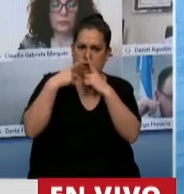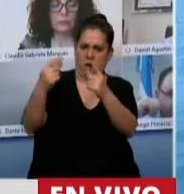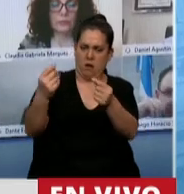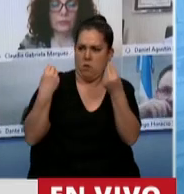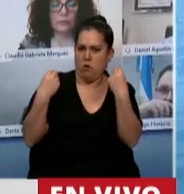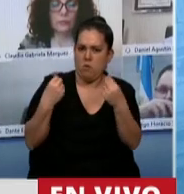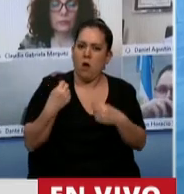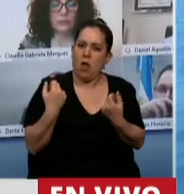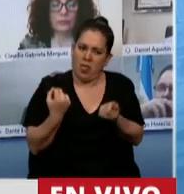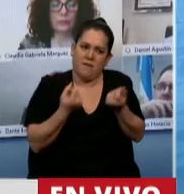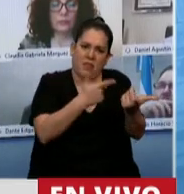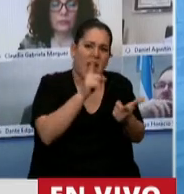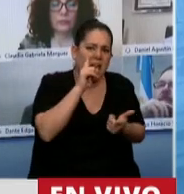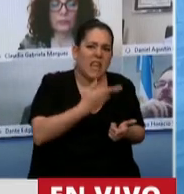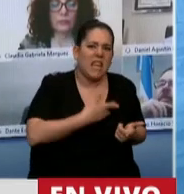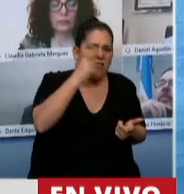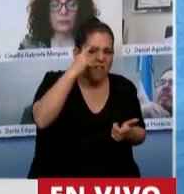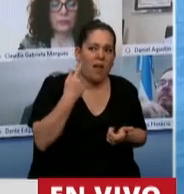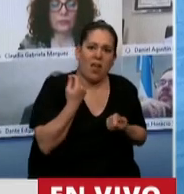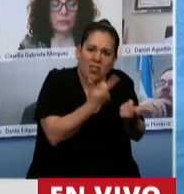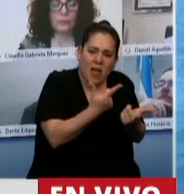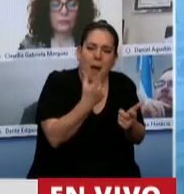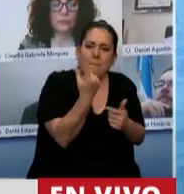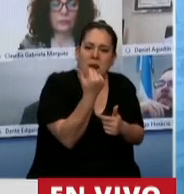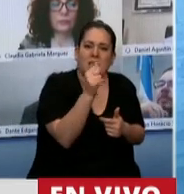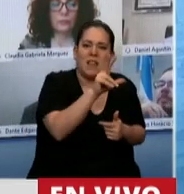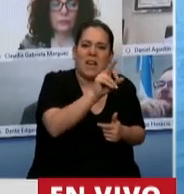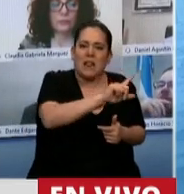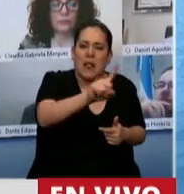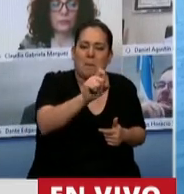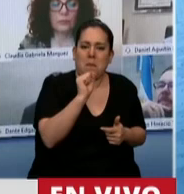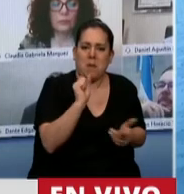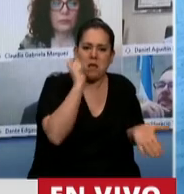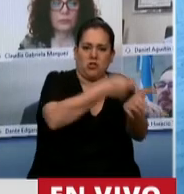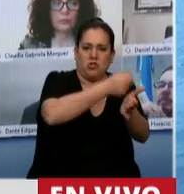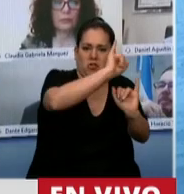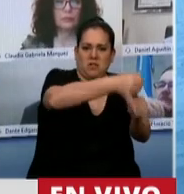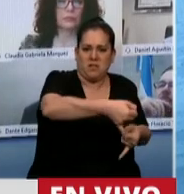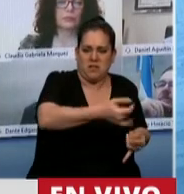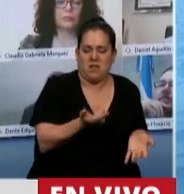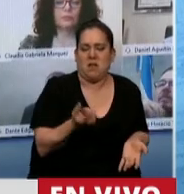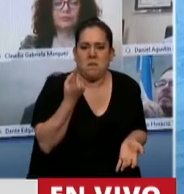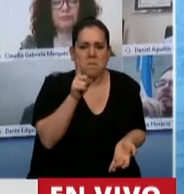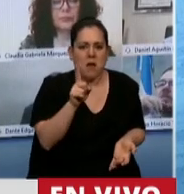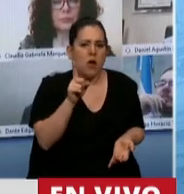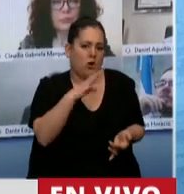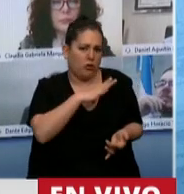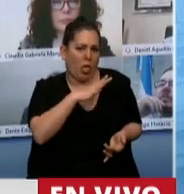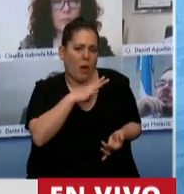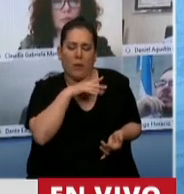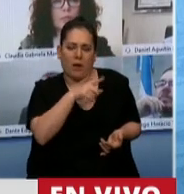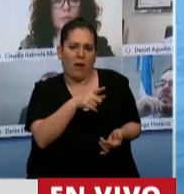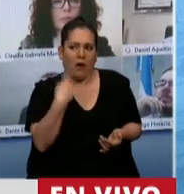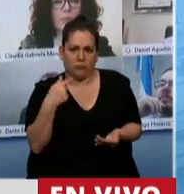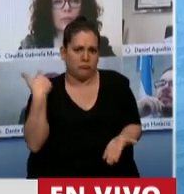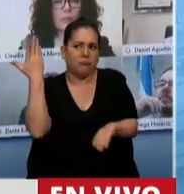se pueda otorgar un IFE de 30.000 pesos como una medida de emergencia. Bueno, creo que en ese sentido es una medida que sigue estando planteada porque